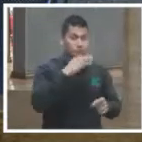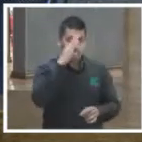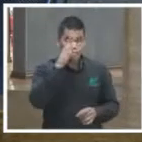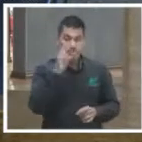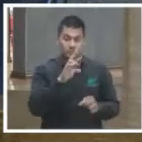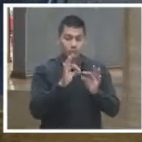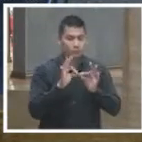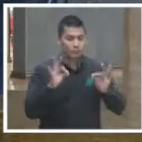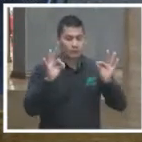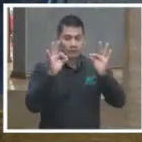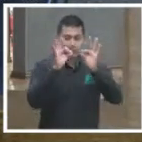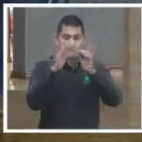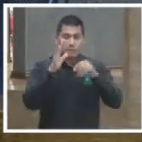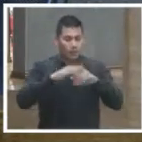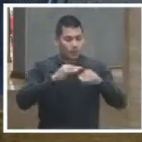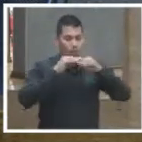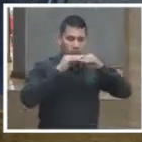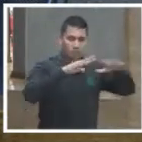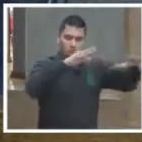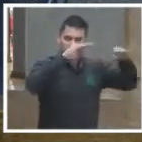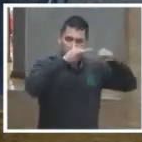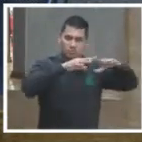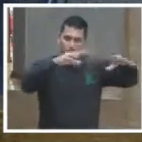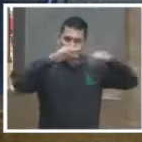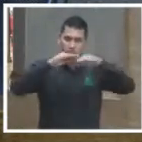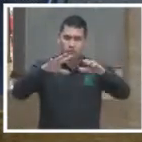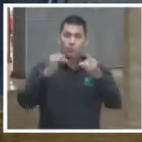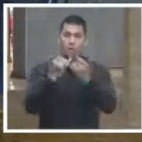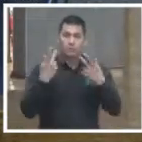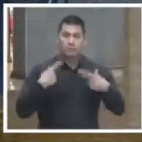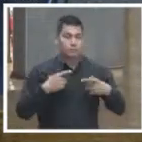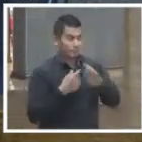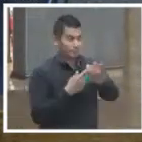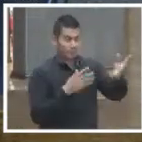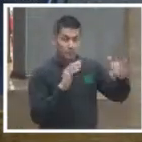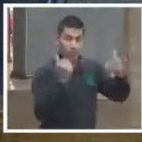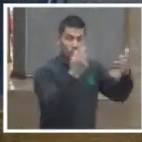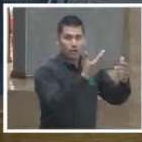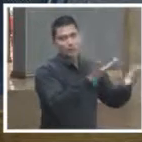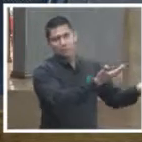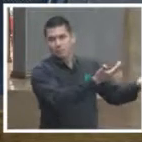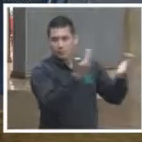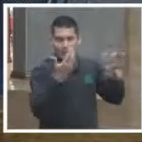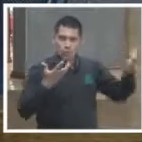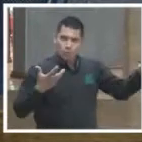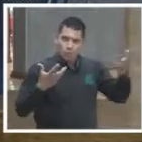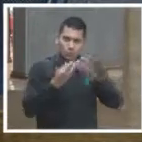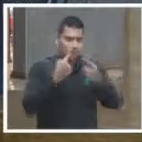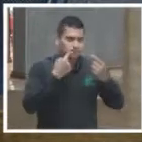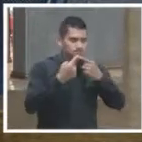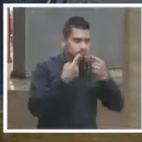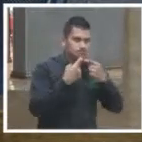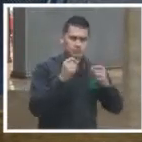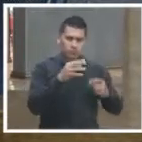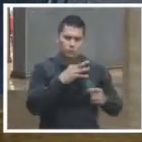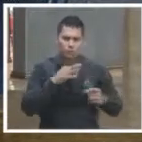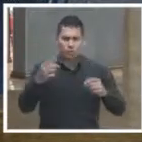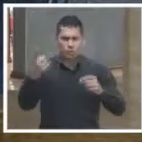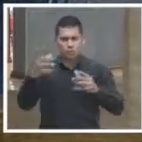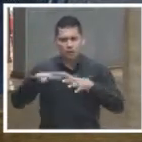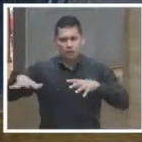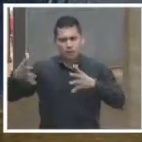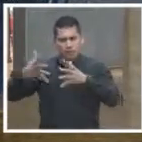crucial ampliar la discusión e incluir a toda la sociedad. Es fundamental poder abrir espacios donde